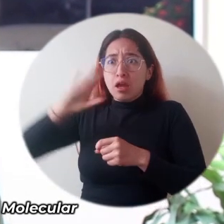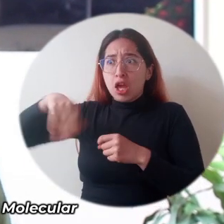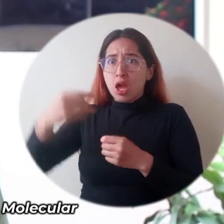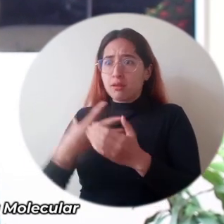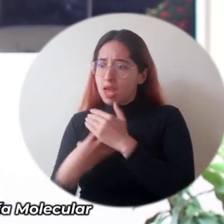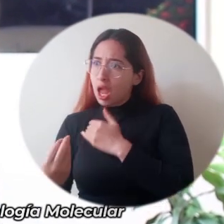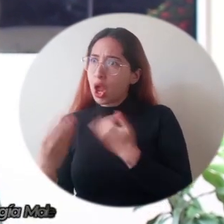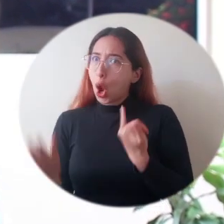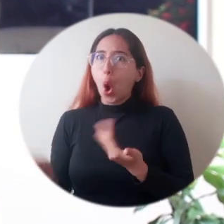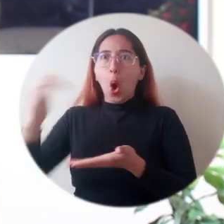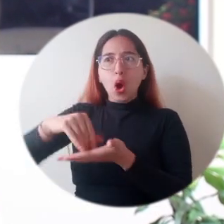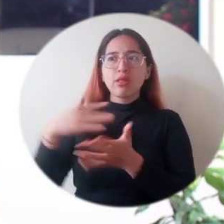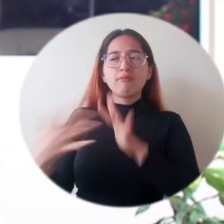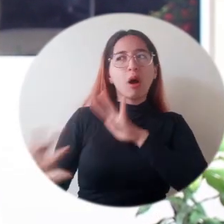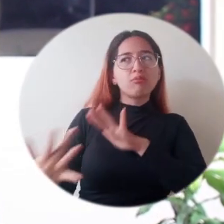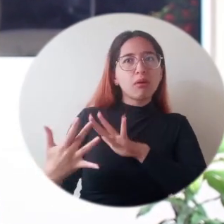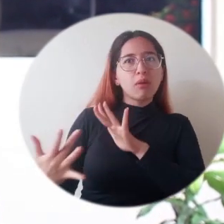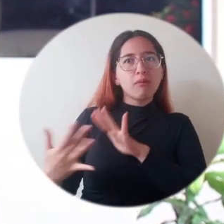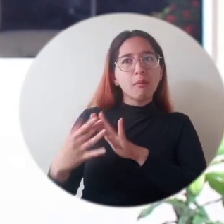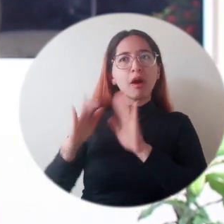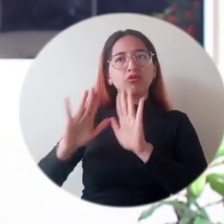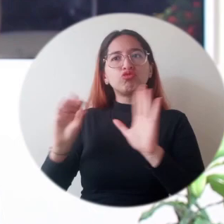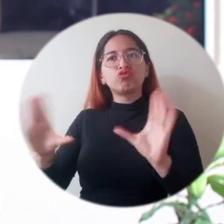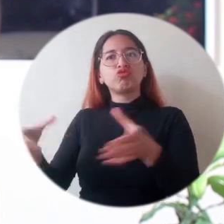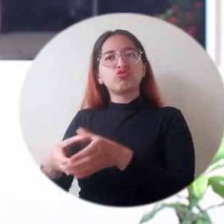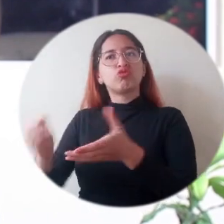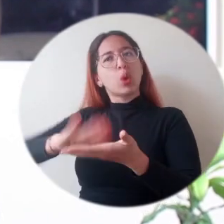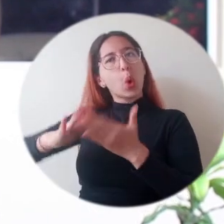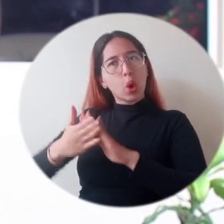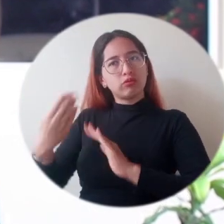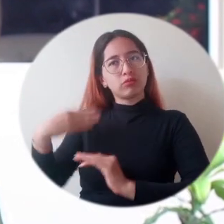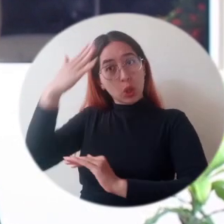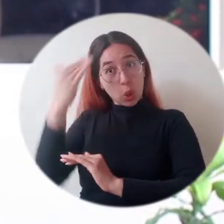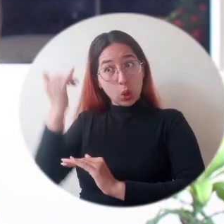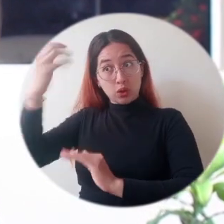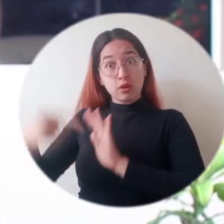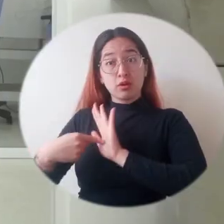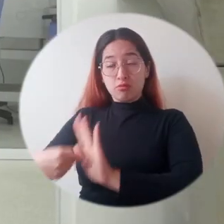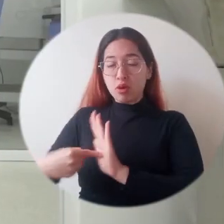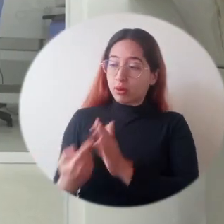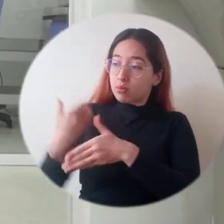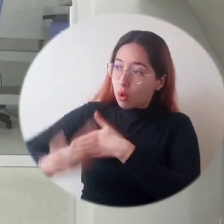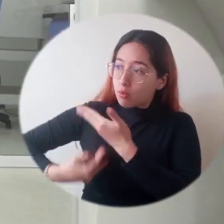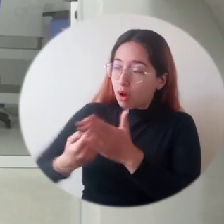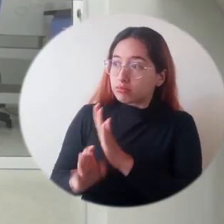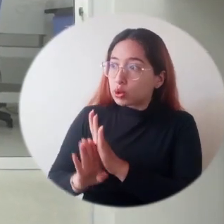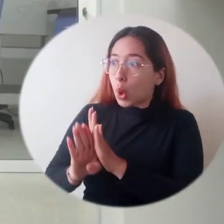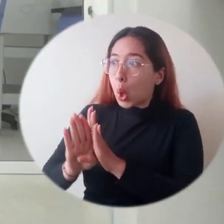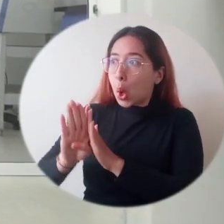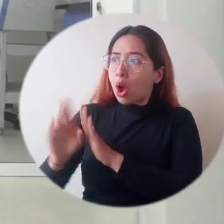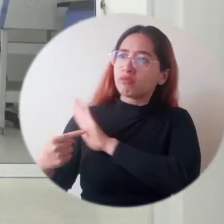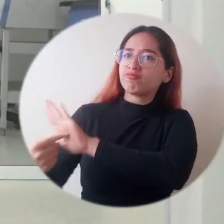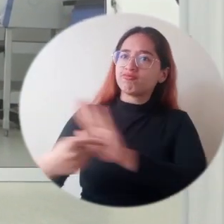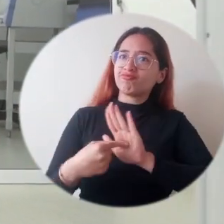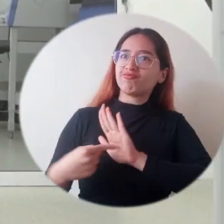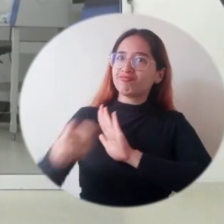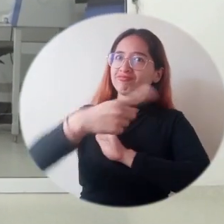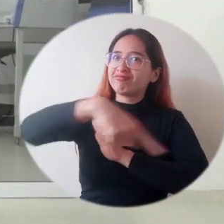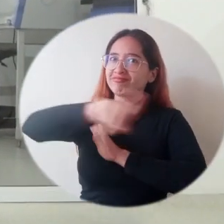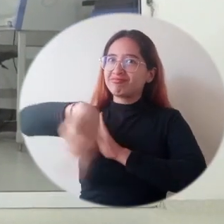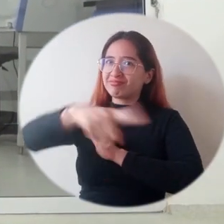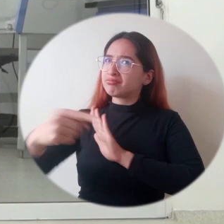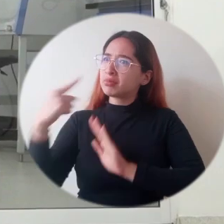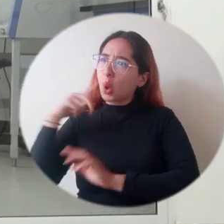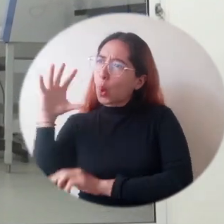COVID, podemos tener nuevamente contacto con la comunidad académica, podemos mostrar todos los avances que hemos tenido en las investigaciones